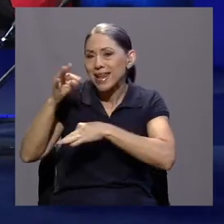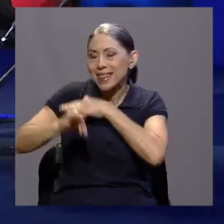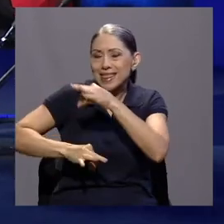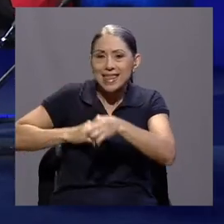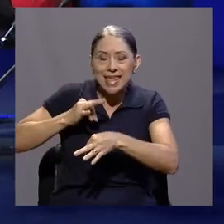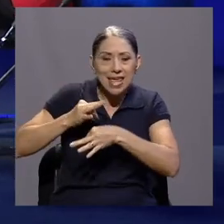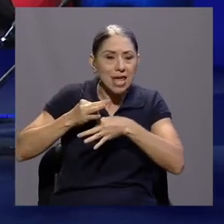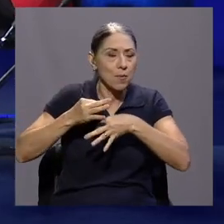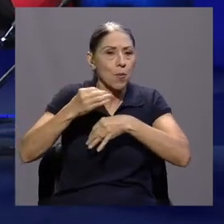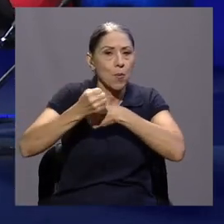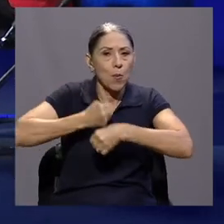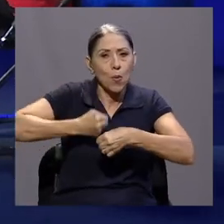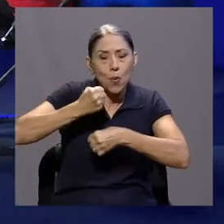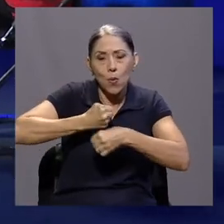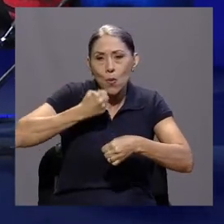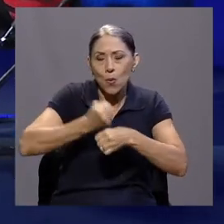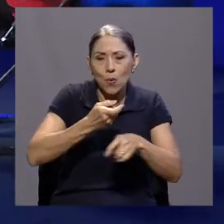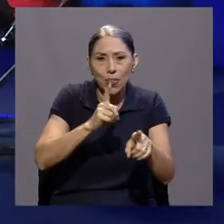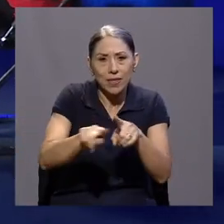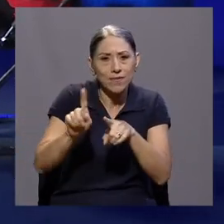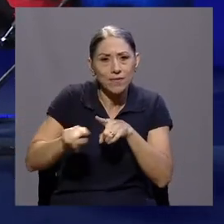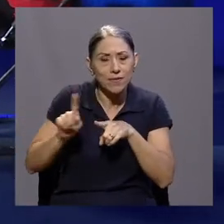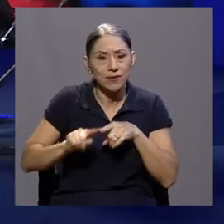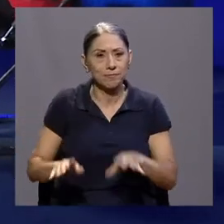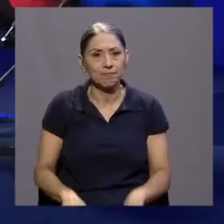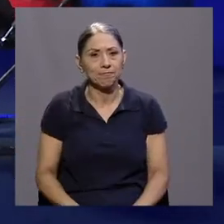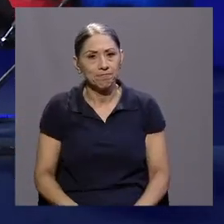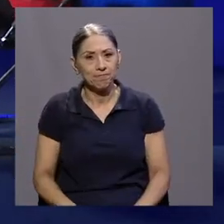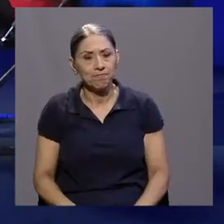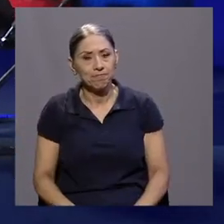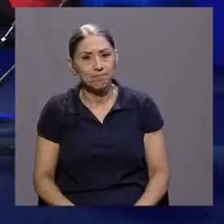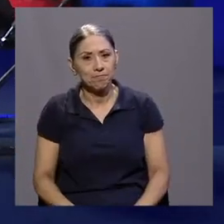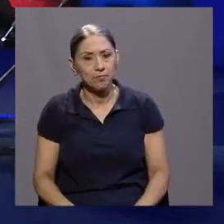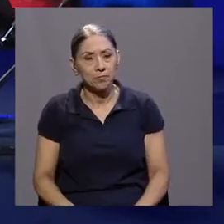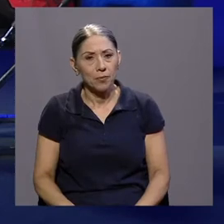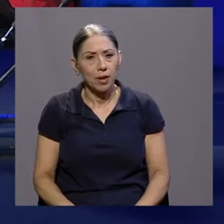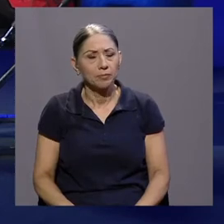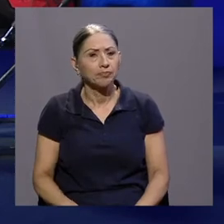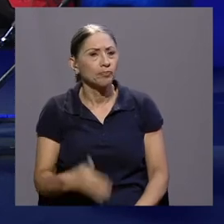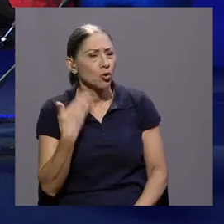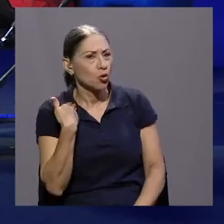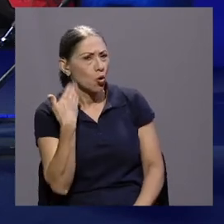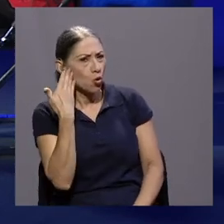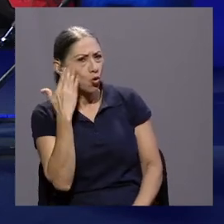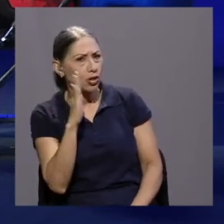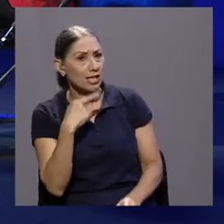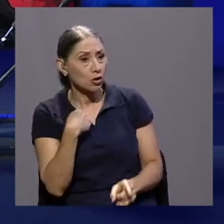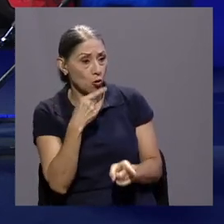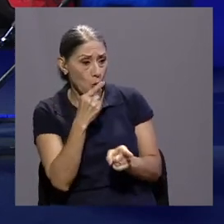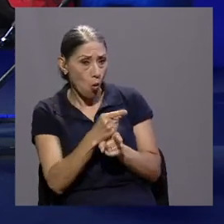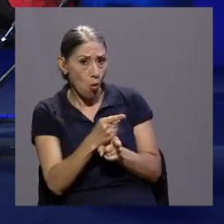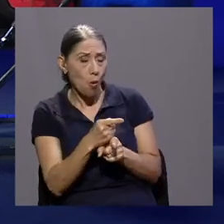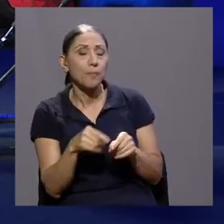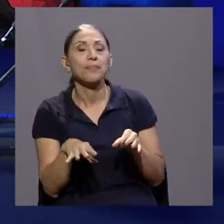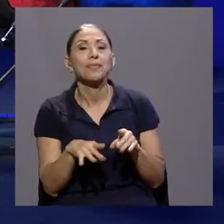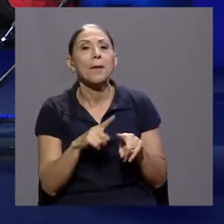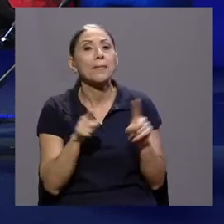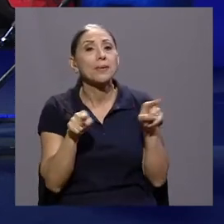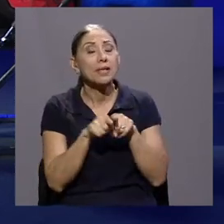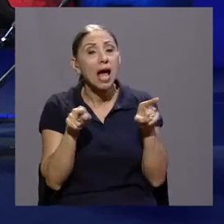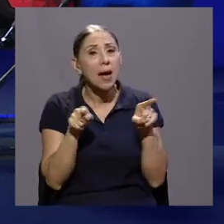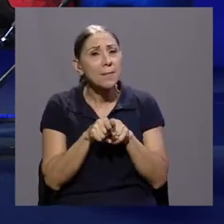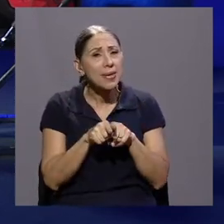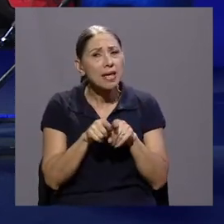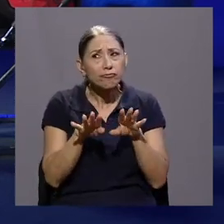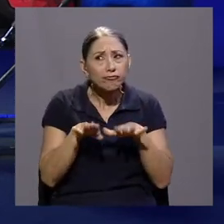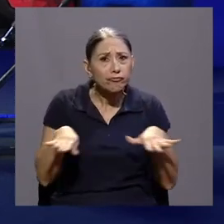trabajo, de las tareas que se están realizando. No sé si estoy en lo correcto, pero también hay una tendencia a lo